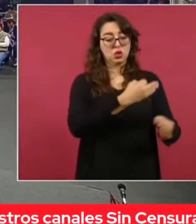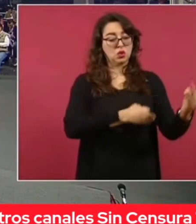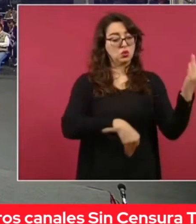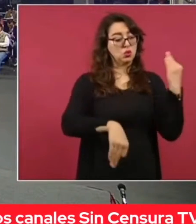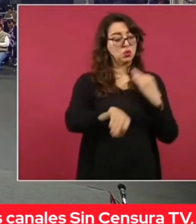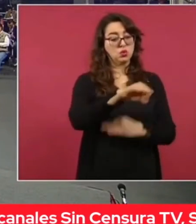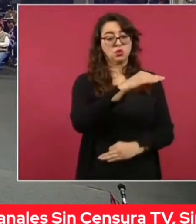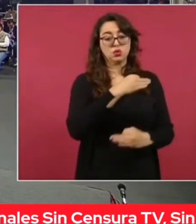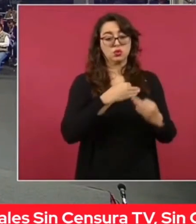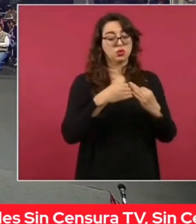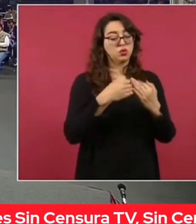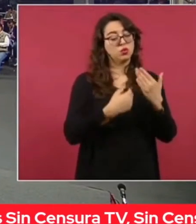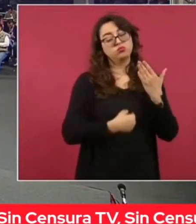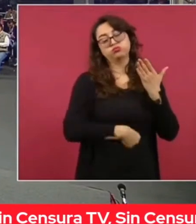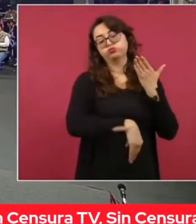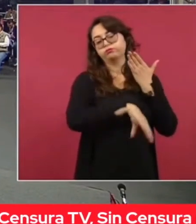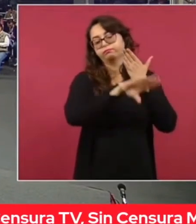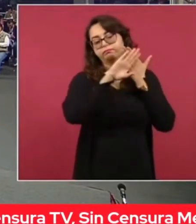Ahora,